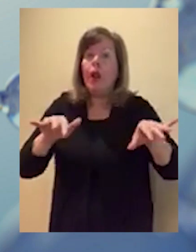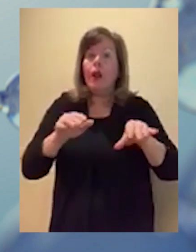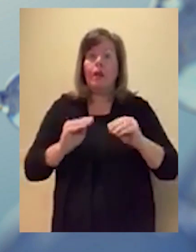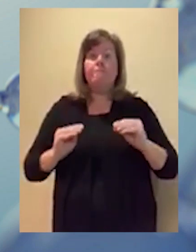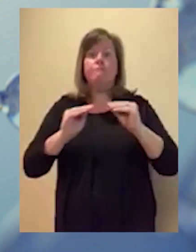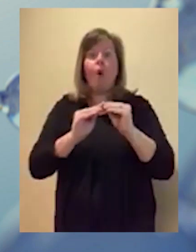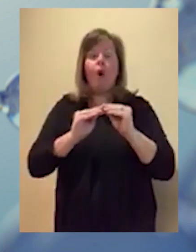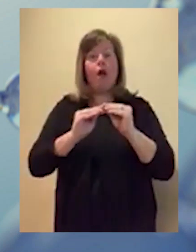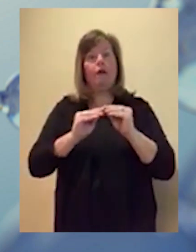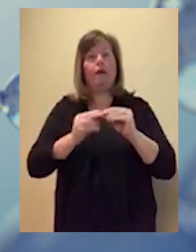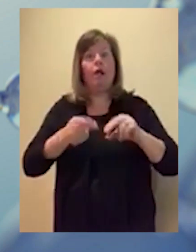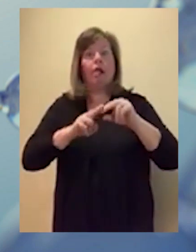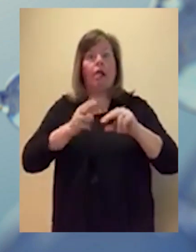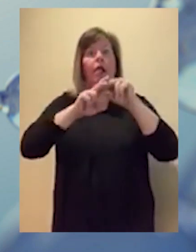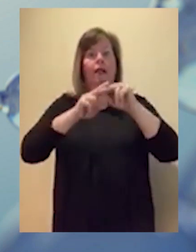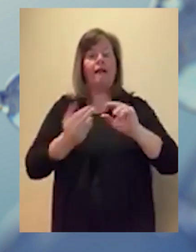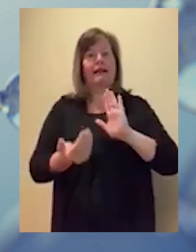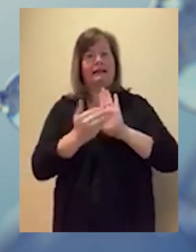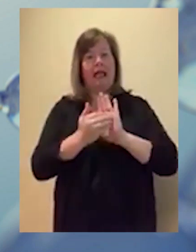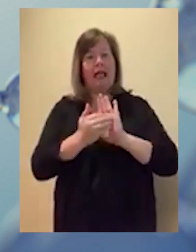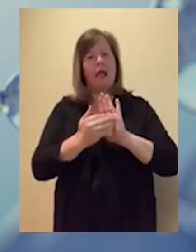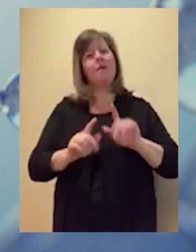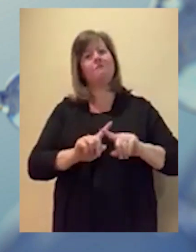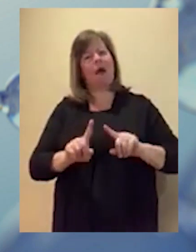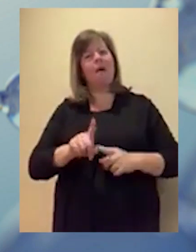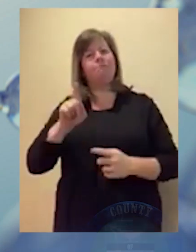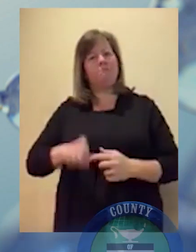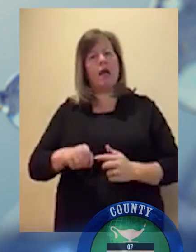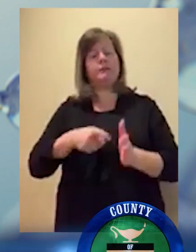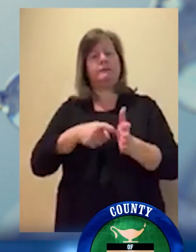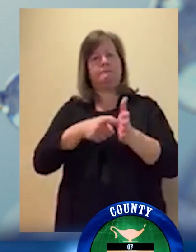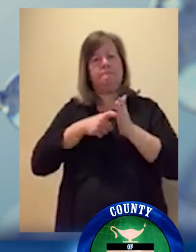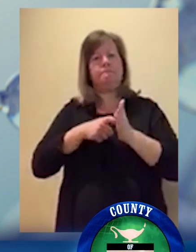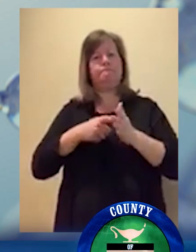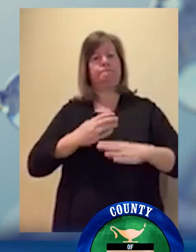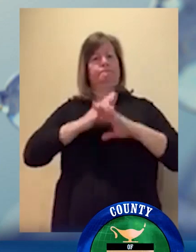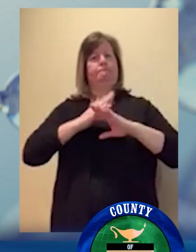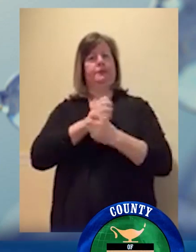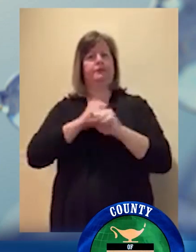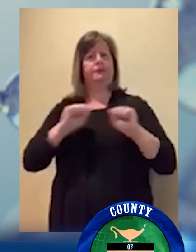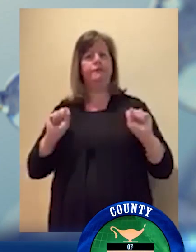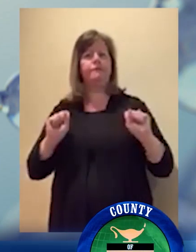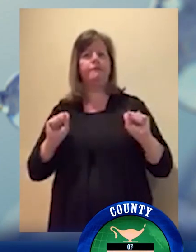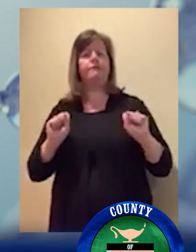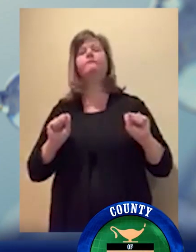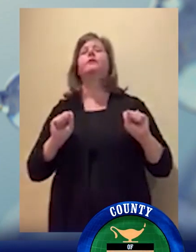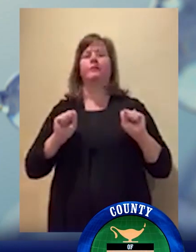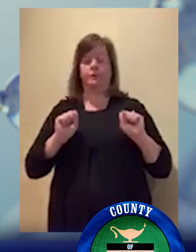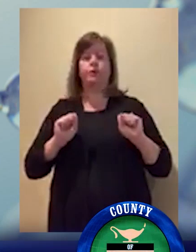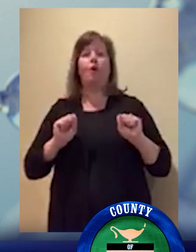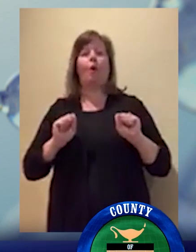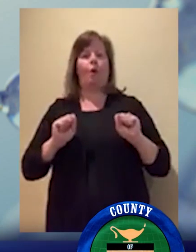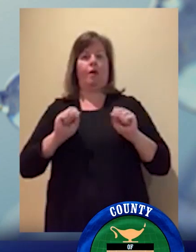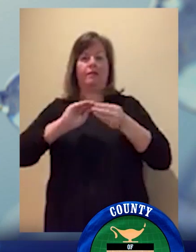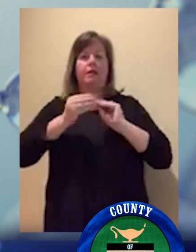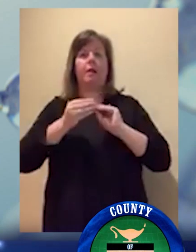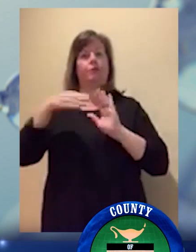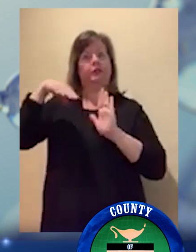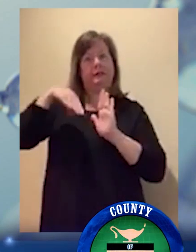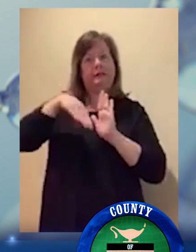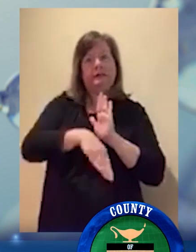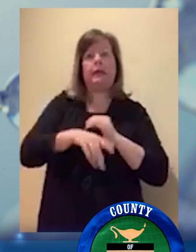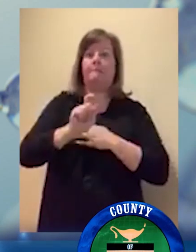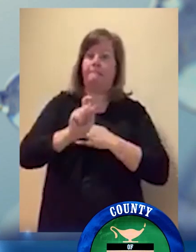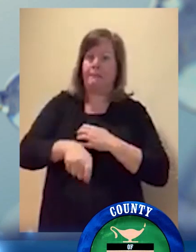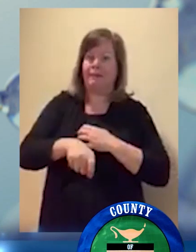todavía. Esto puede volver. No podemos tener un resugerimiento. Pero también podemos hacer las cosas que